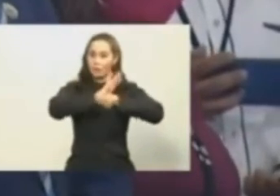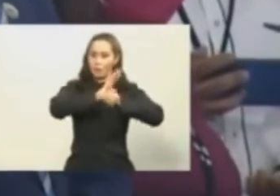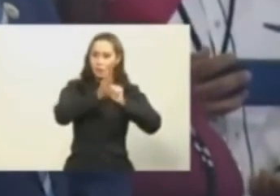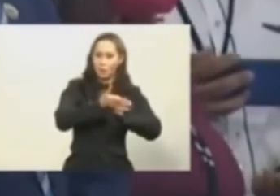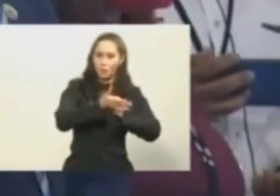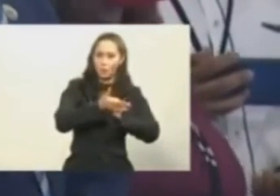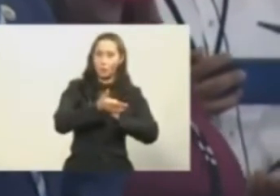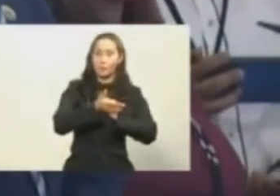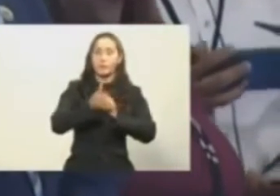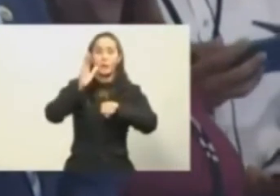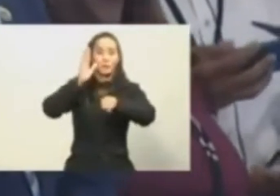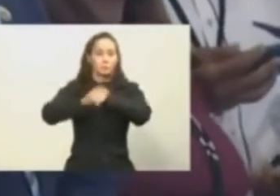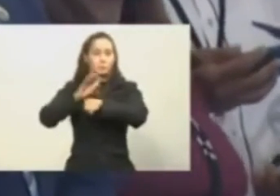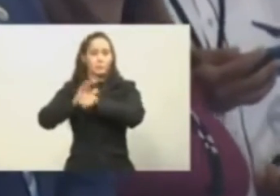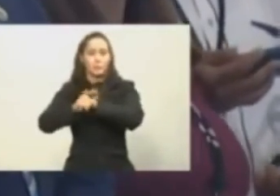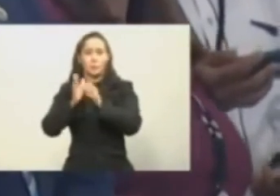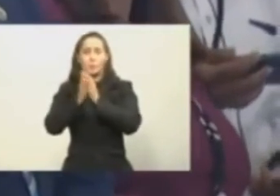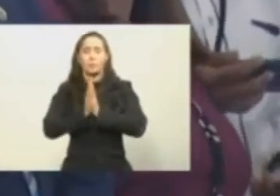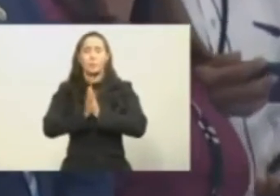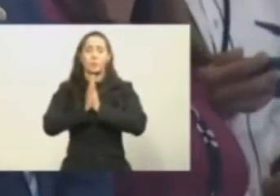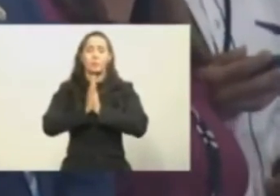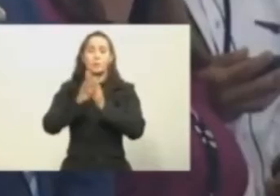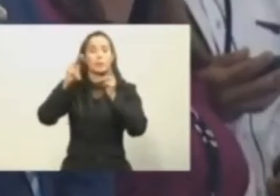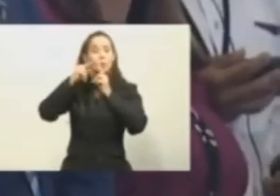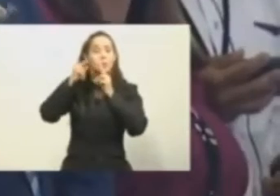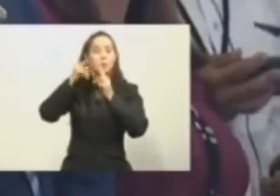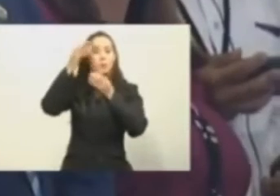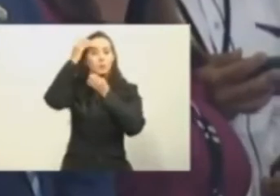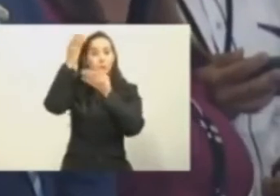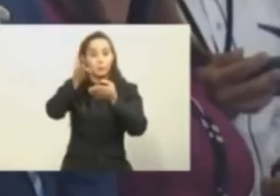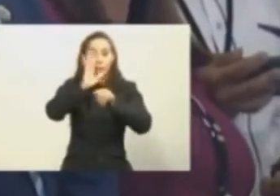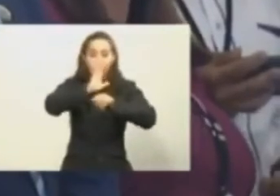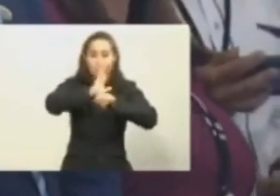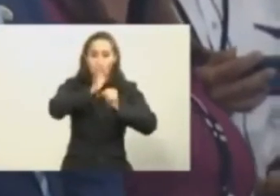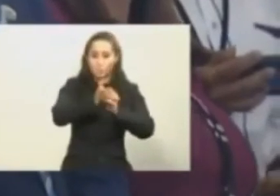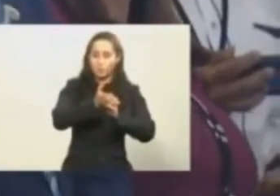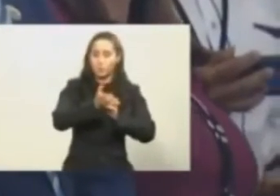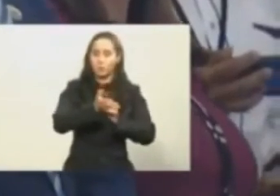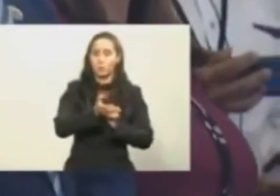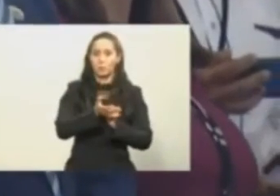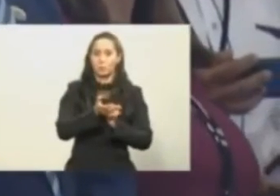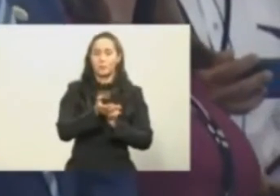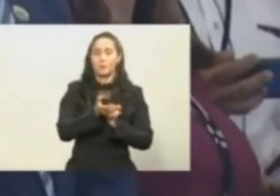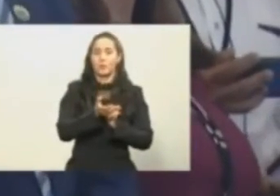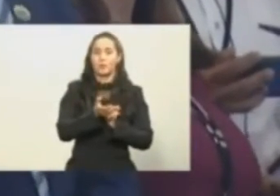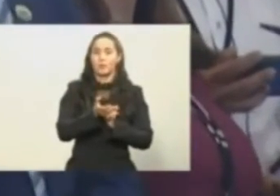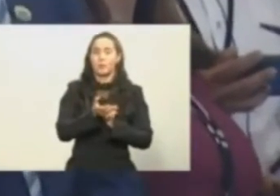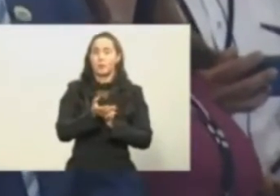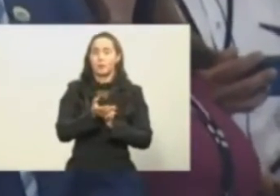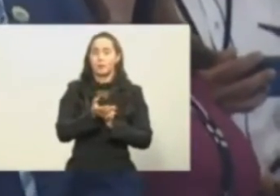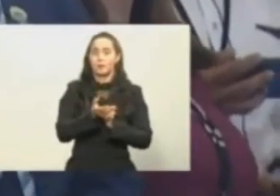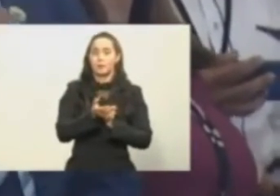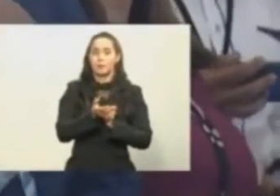se ha pedido a los medios informar, darla a conocer información oficial. Y también se pretende